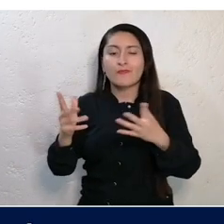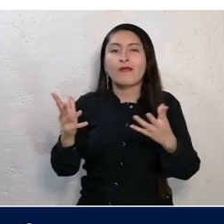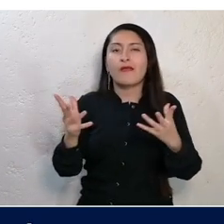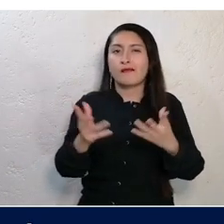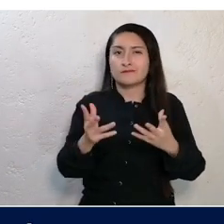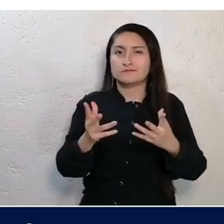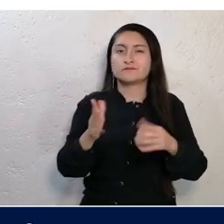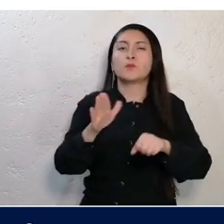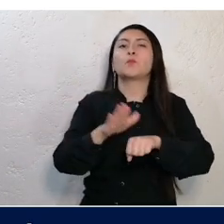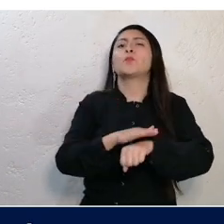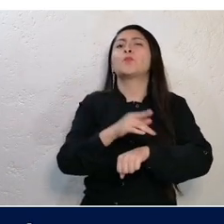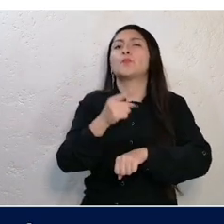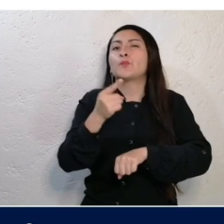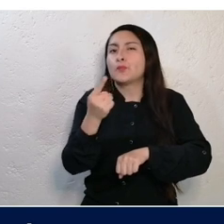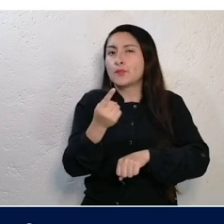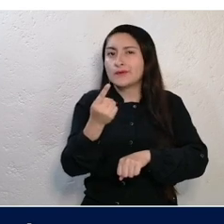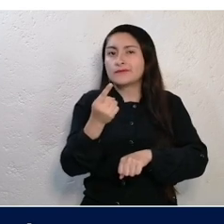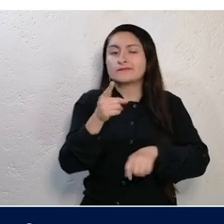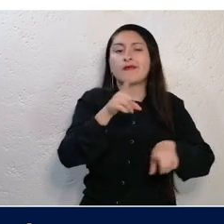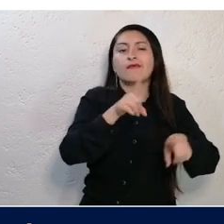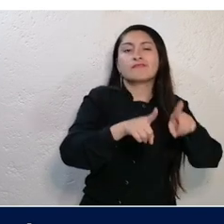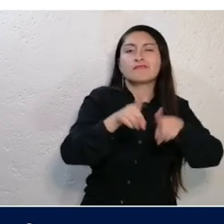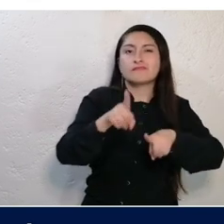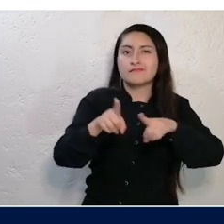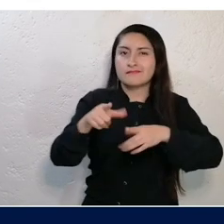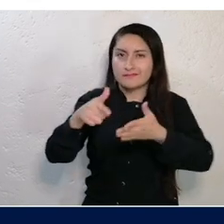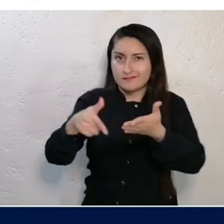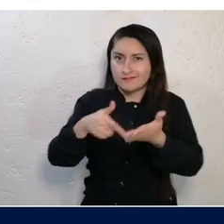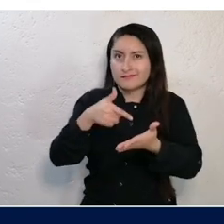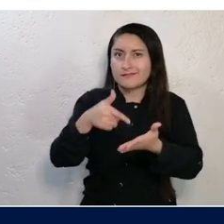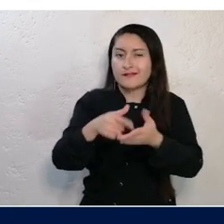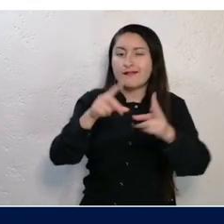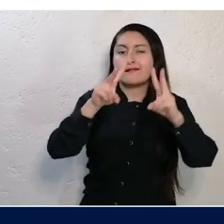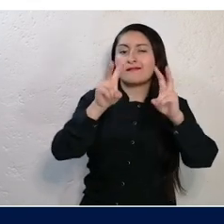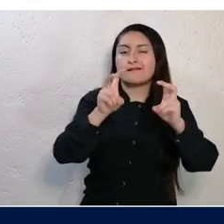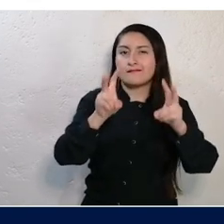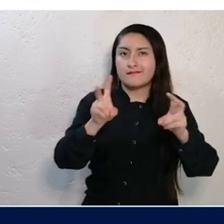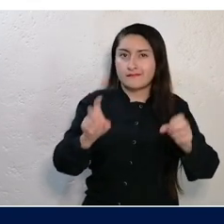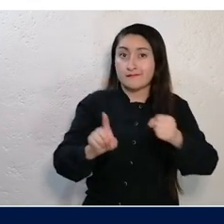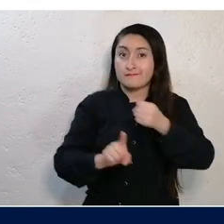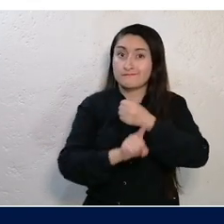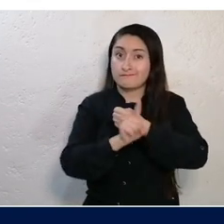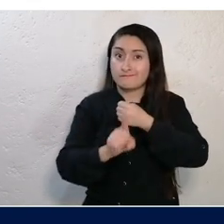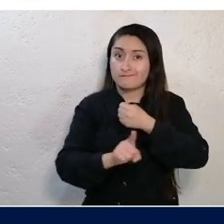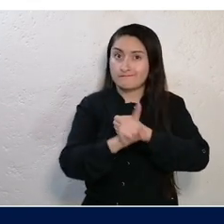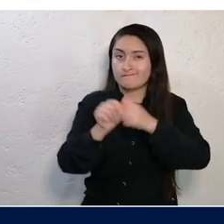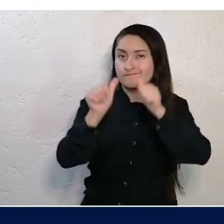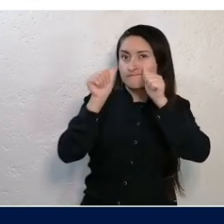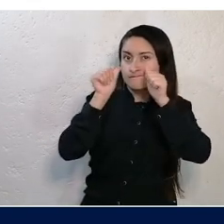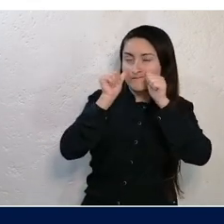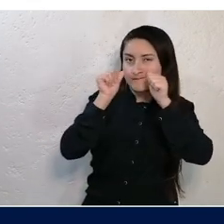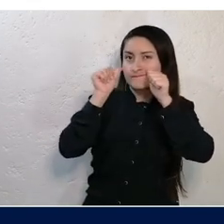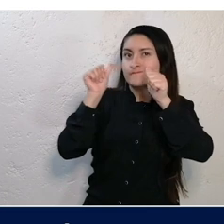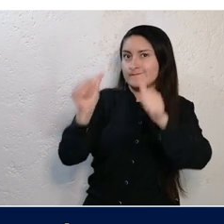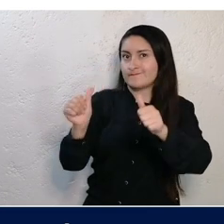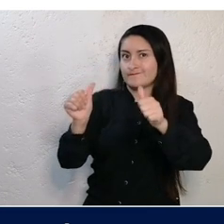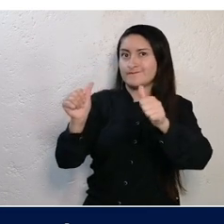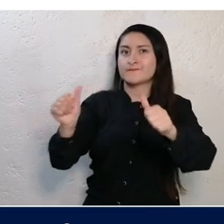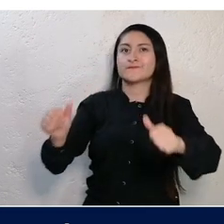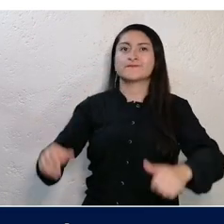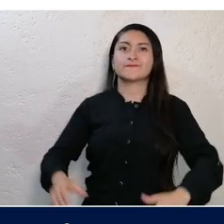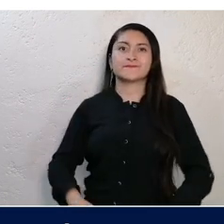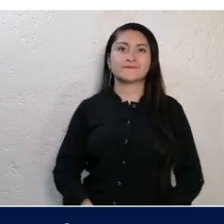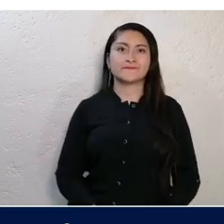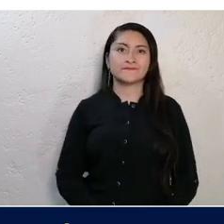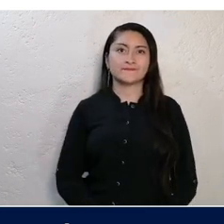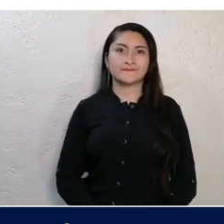realizan actividades profesionales diferentes, pues en cada escenario o lugar de aplicación de la psicología se